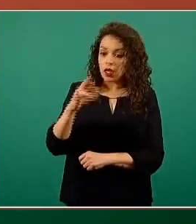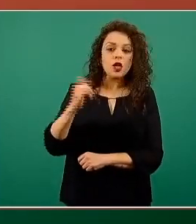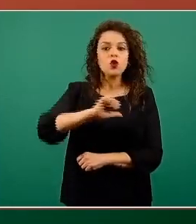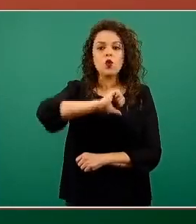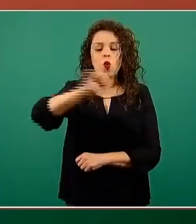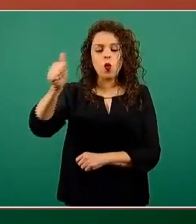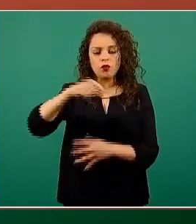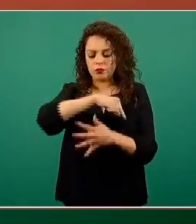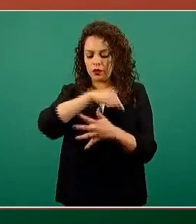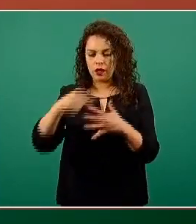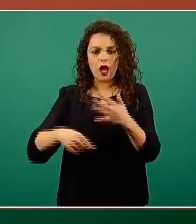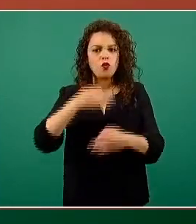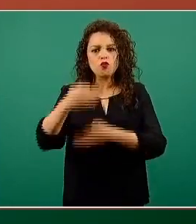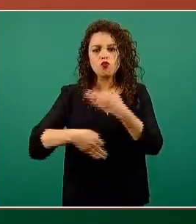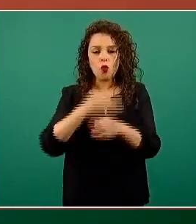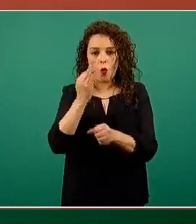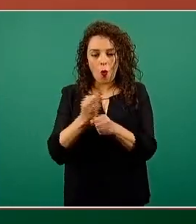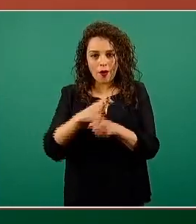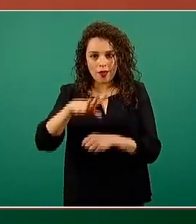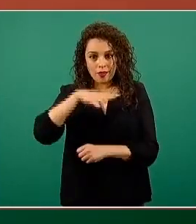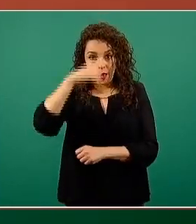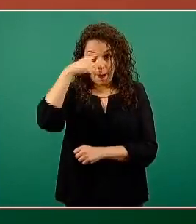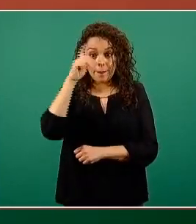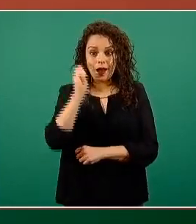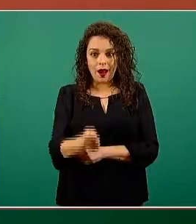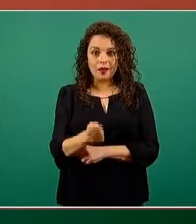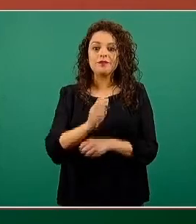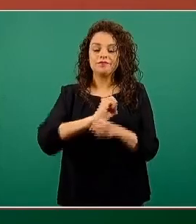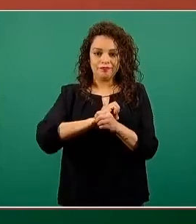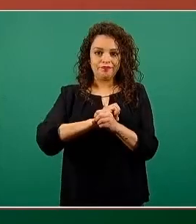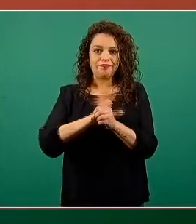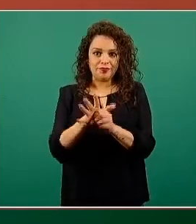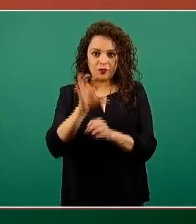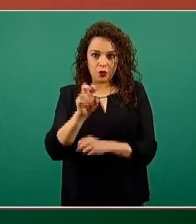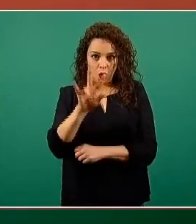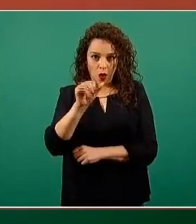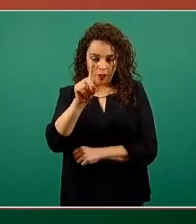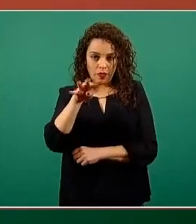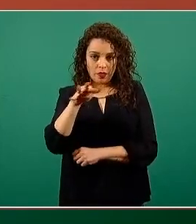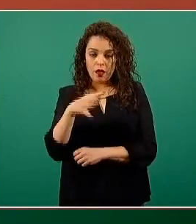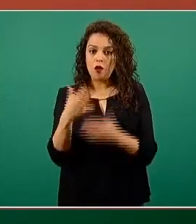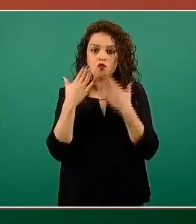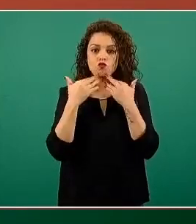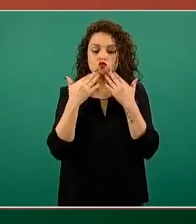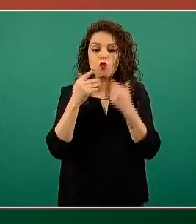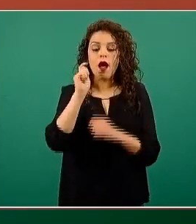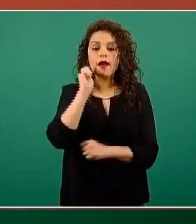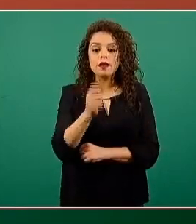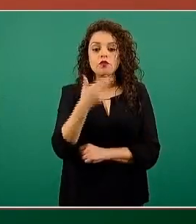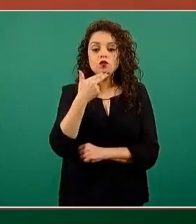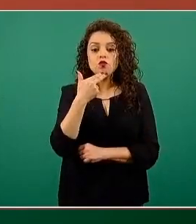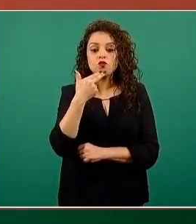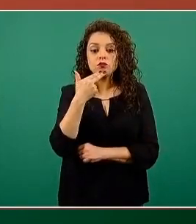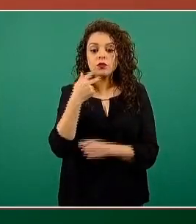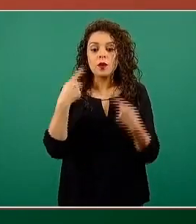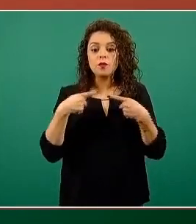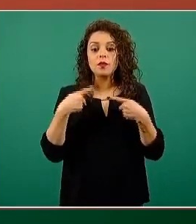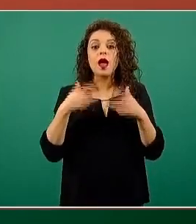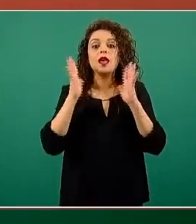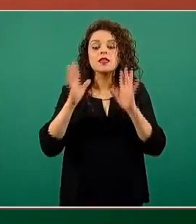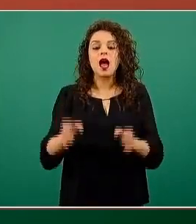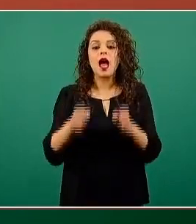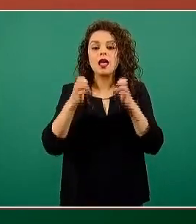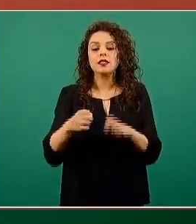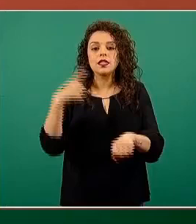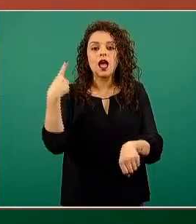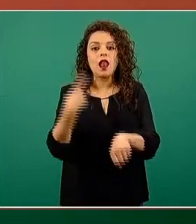todas las que hasta el momento se tienen para COVID-19, no tienen una indicación médica de uso en personas que ya están enfermas.